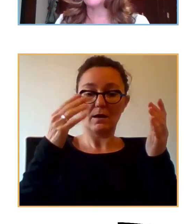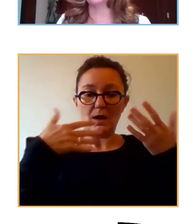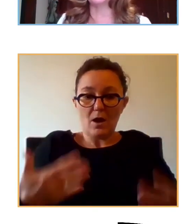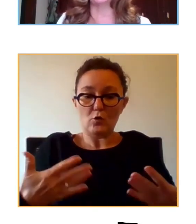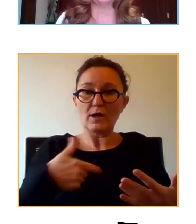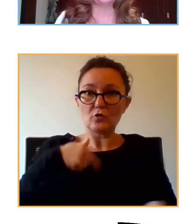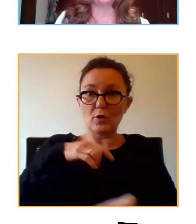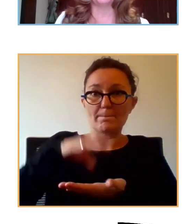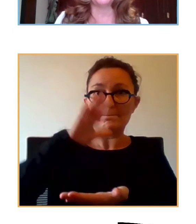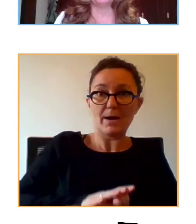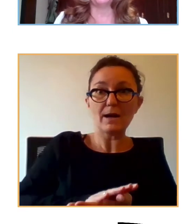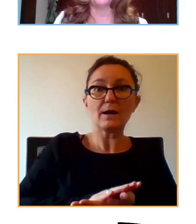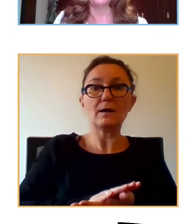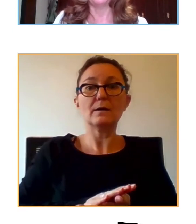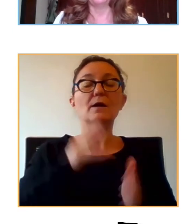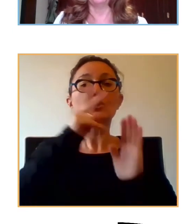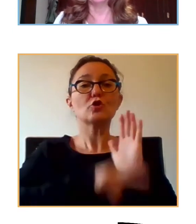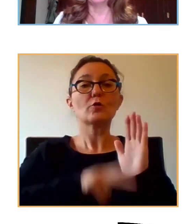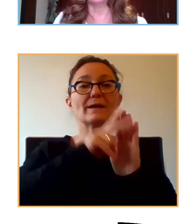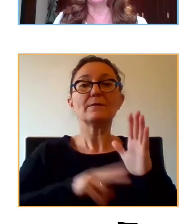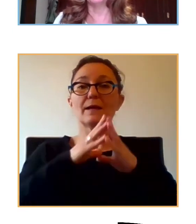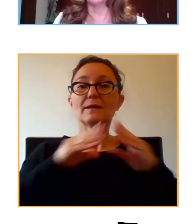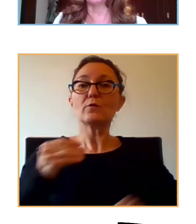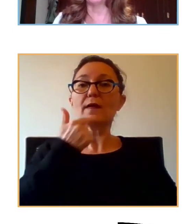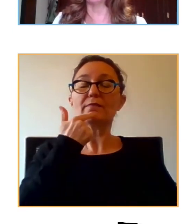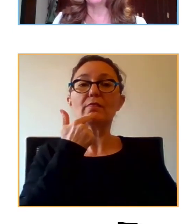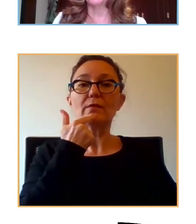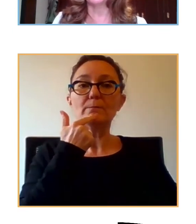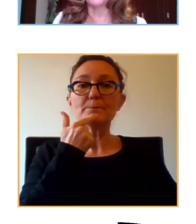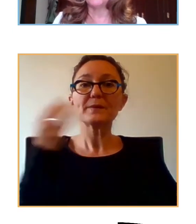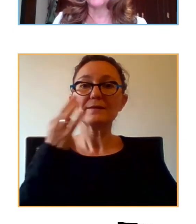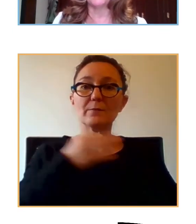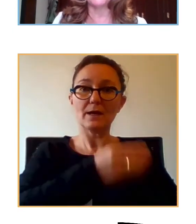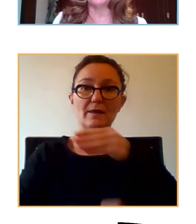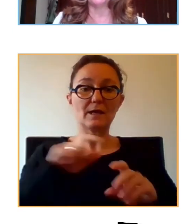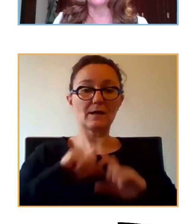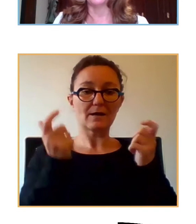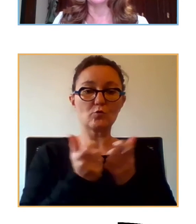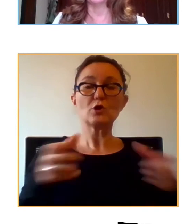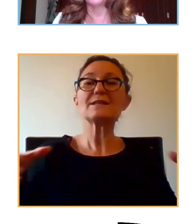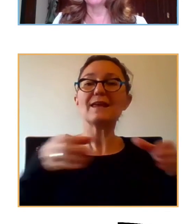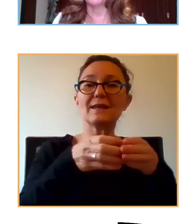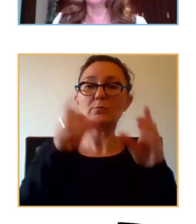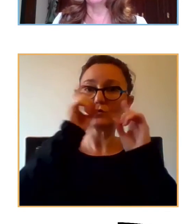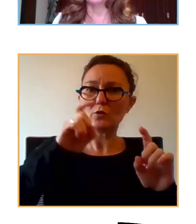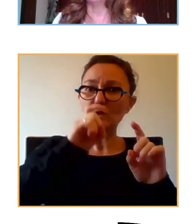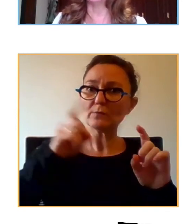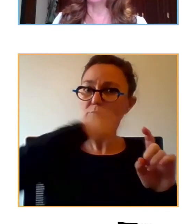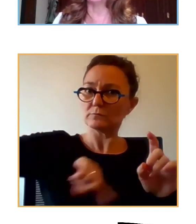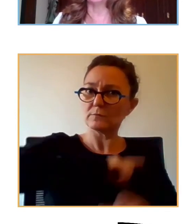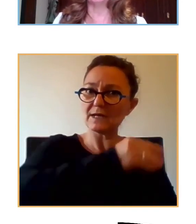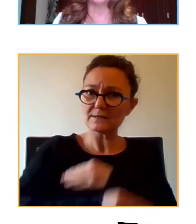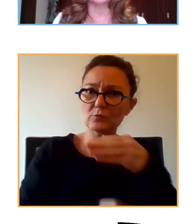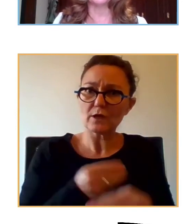Málaga, la normativa andaluza, por ejemplo, nos dice que tenemos que hacer reuniones de equipos educativos. Se están haciendo, es